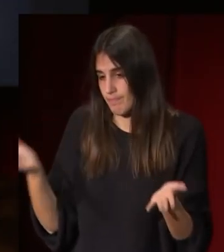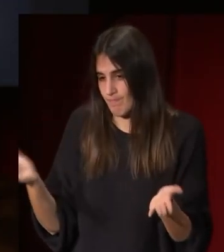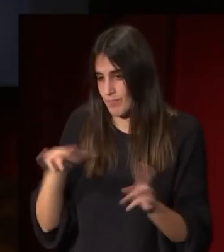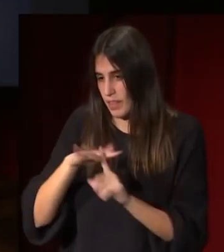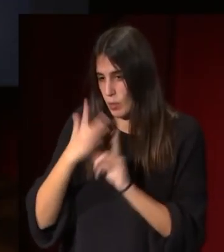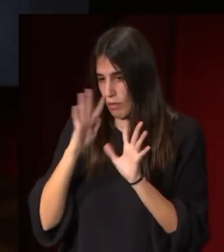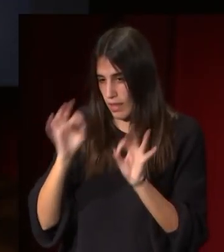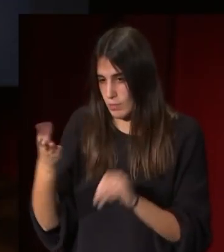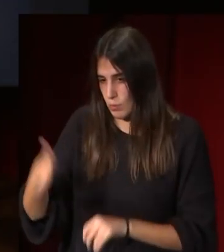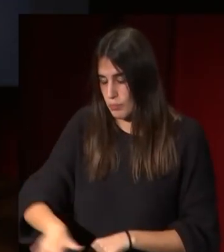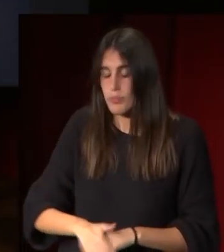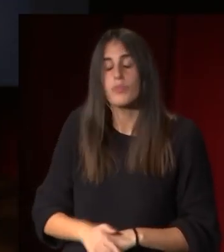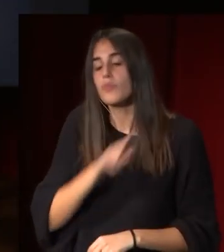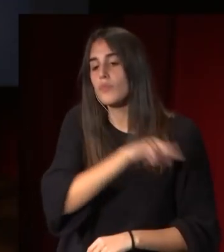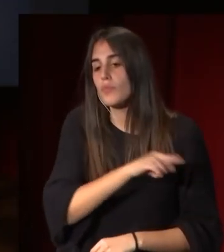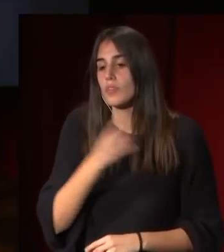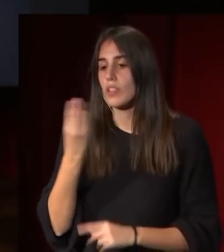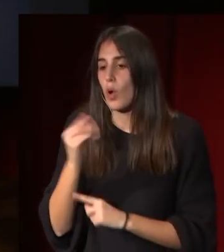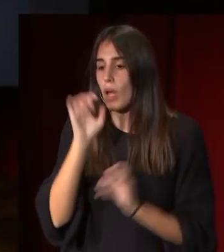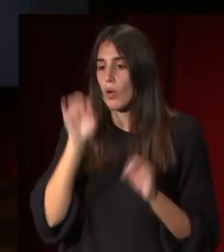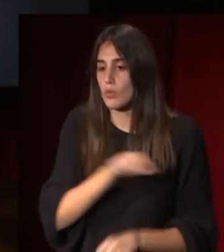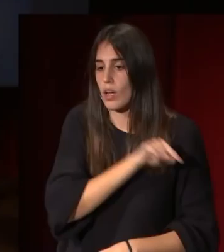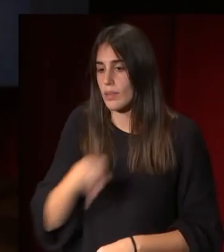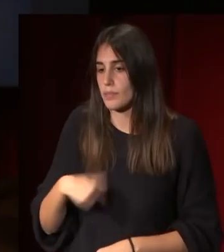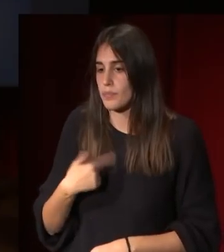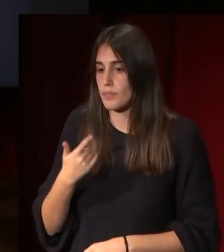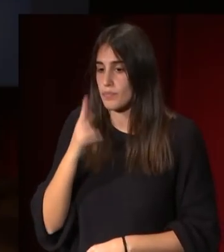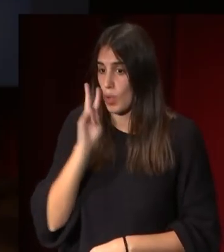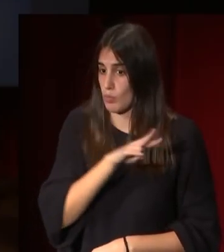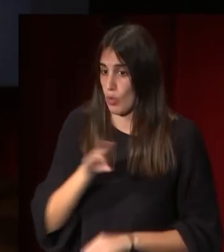al museo y su hijo que había aprendido con él